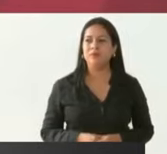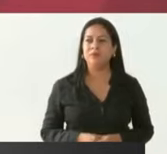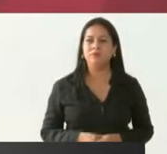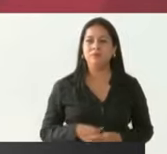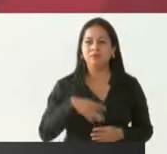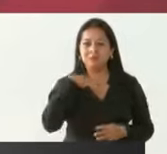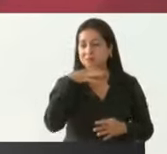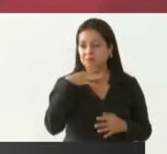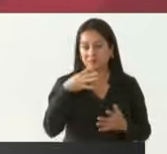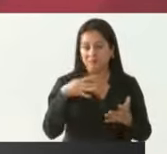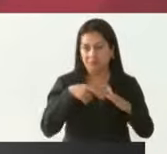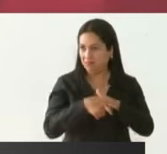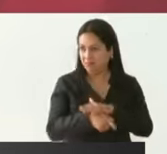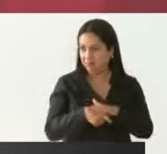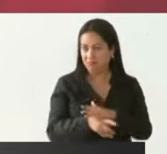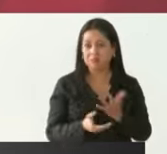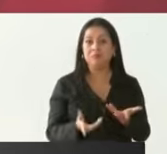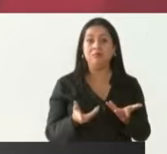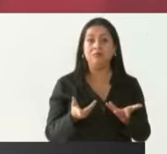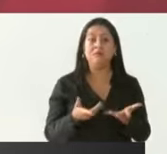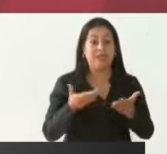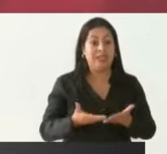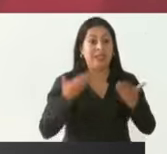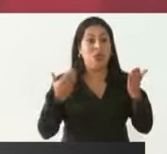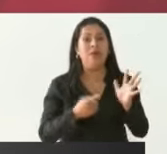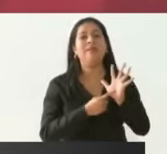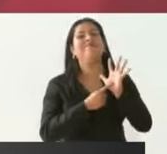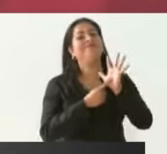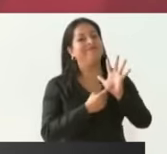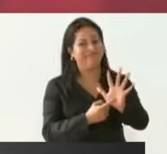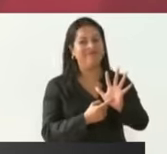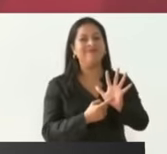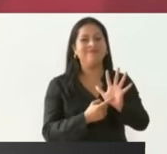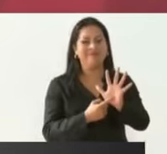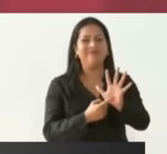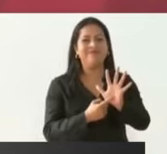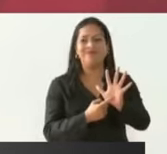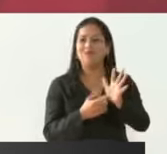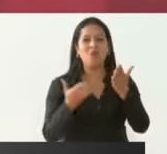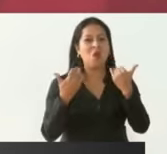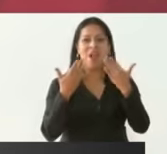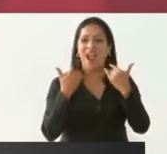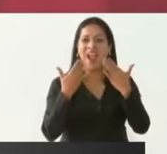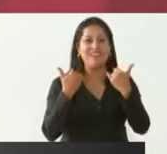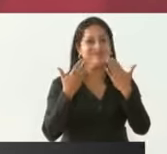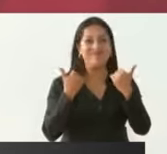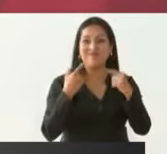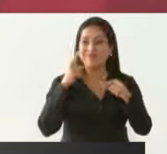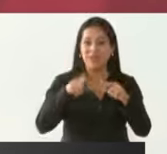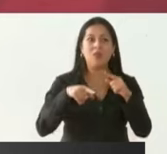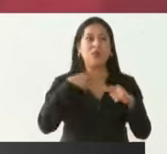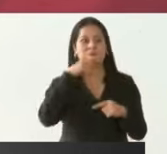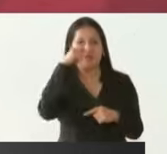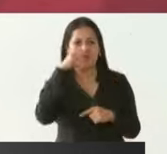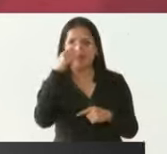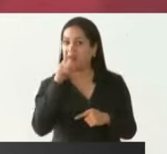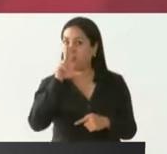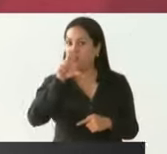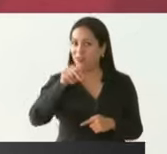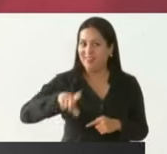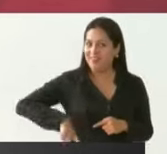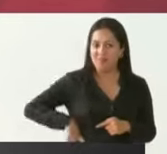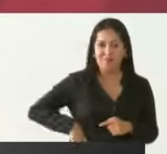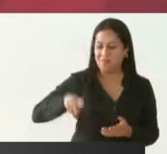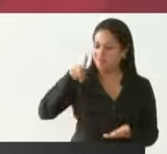Y ahora se está demostrando, sin corrupción, sin lujos en el gobierno,